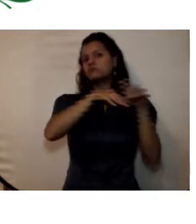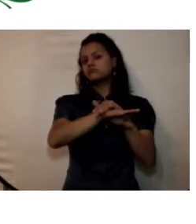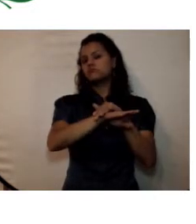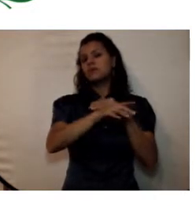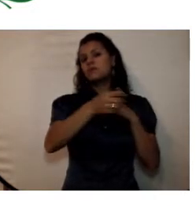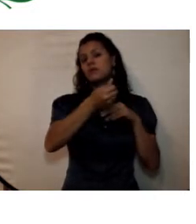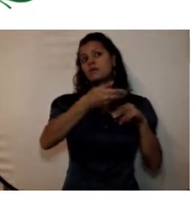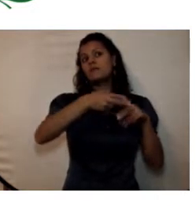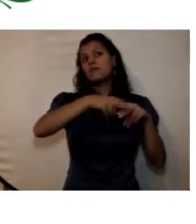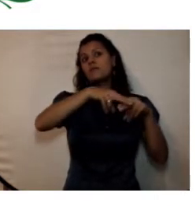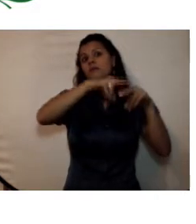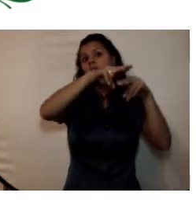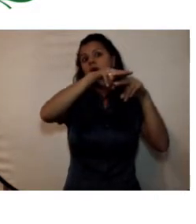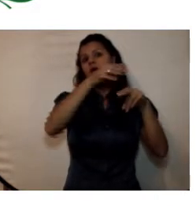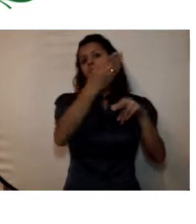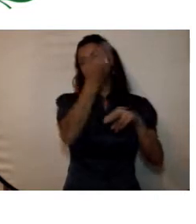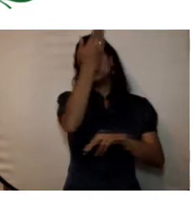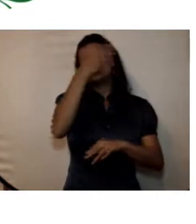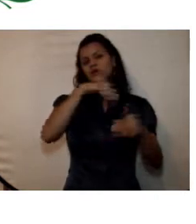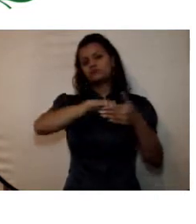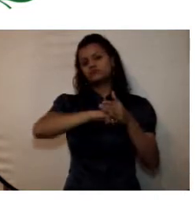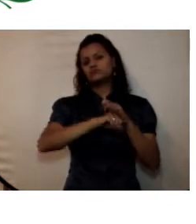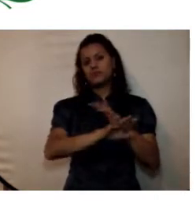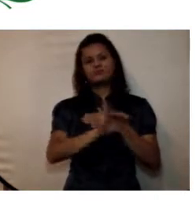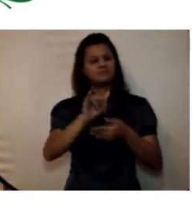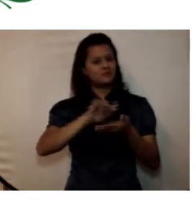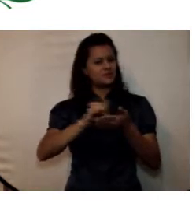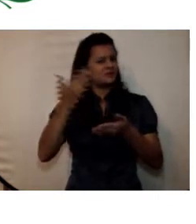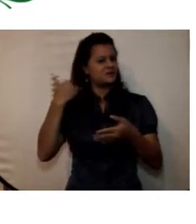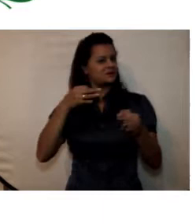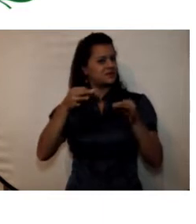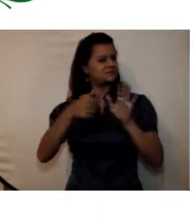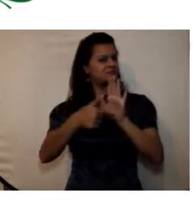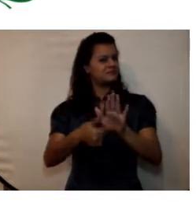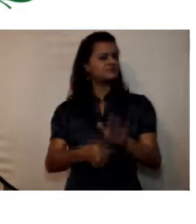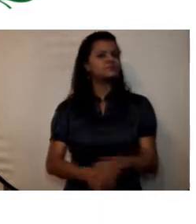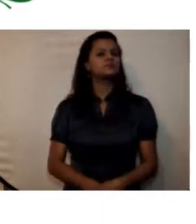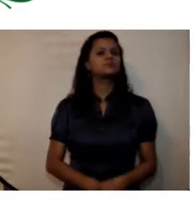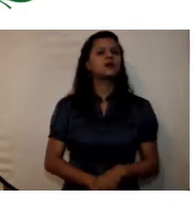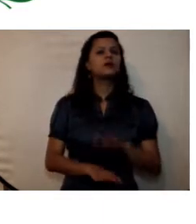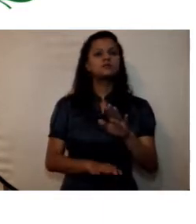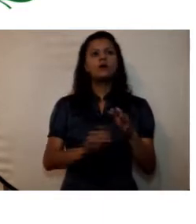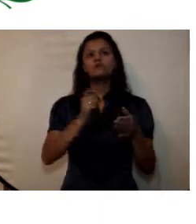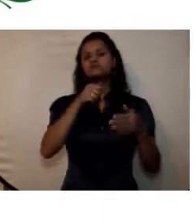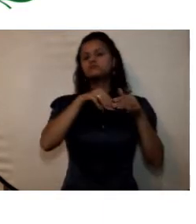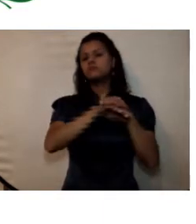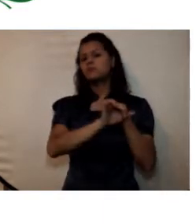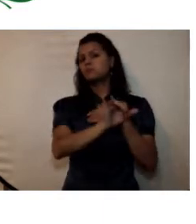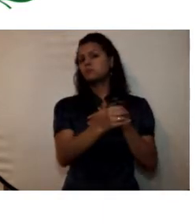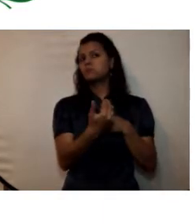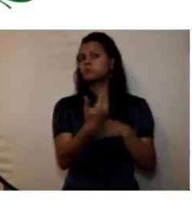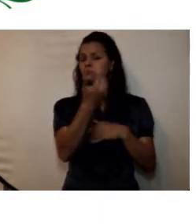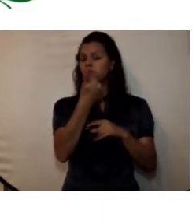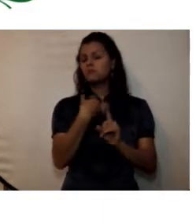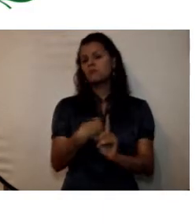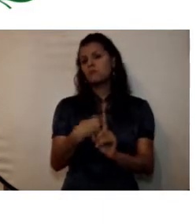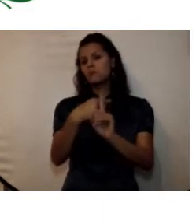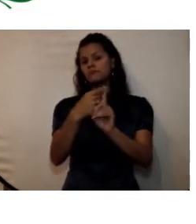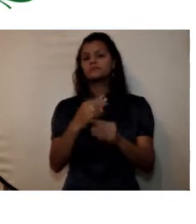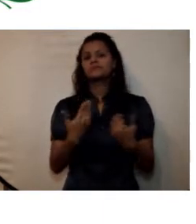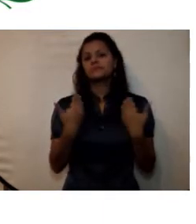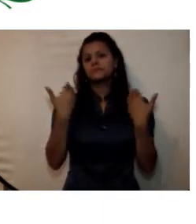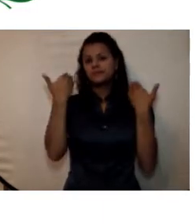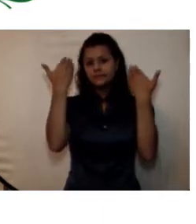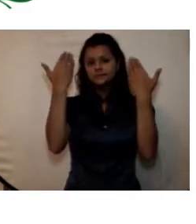inversiones que ya vimos en la parte del activo es un ingreso considerable y que favorece